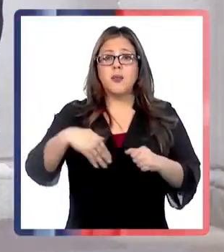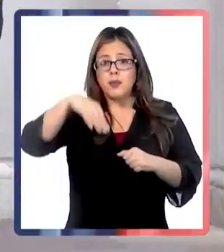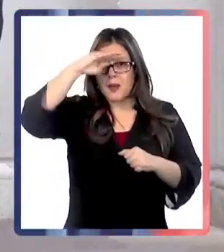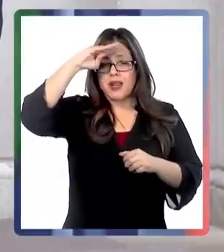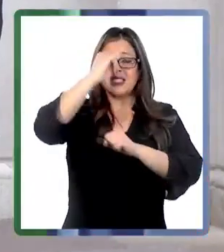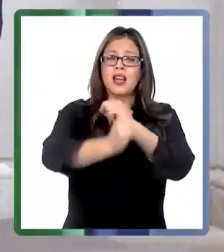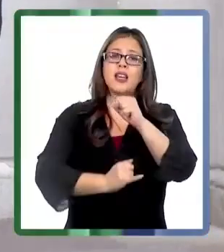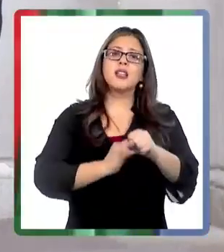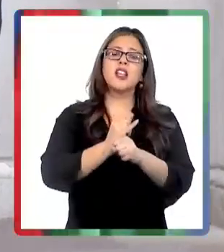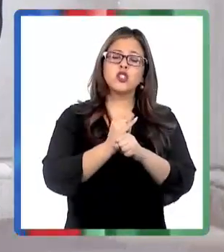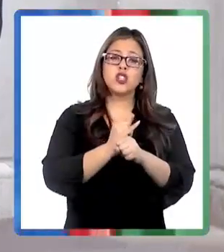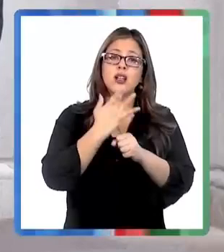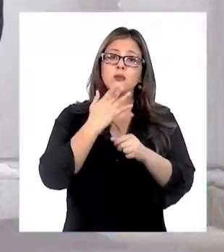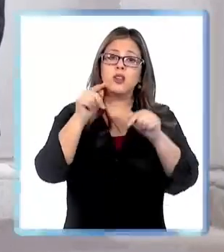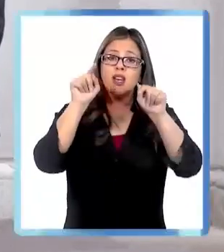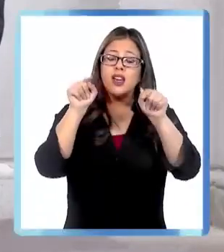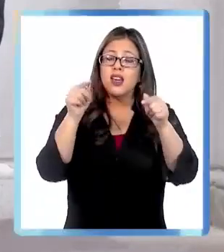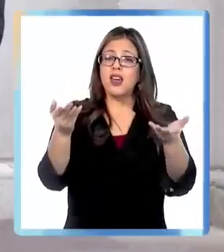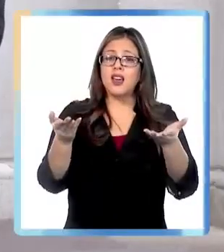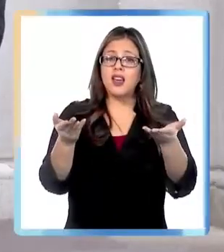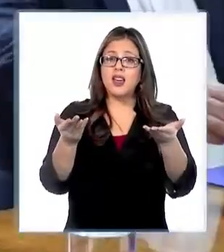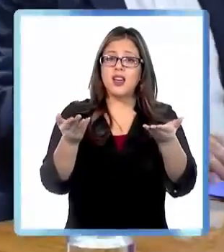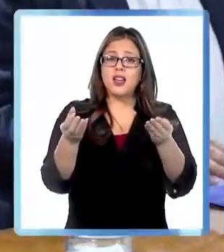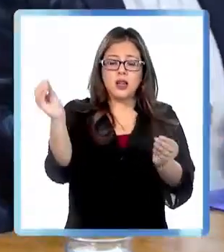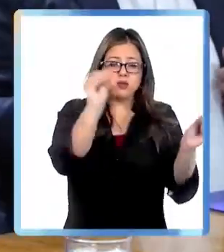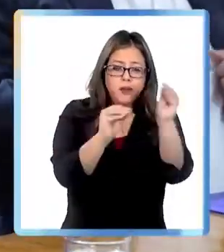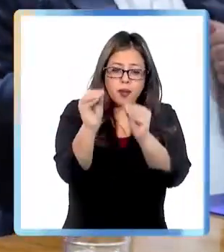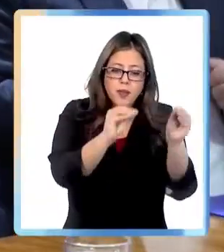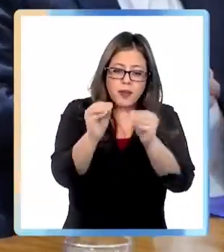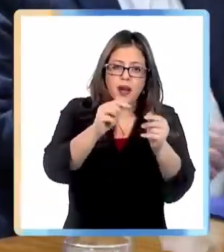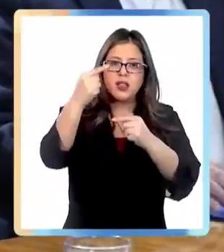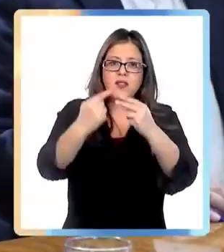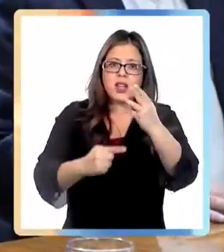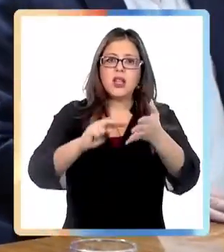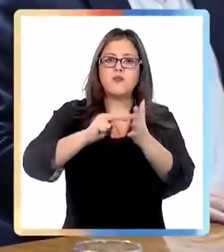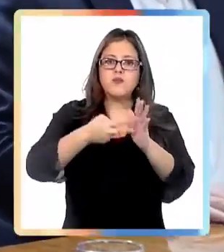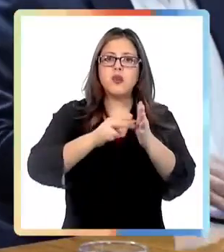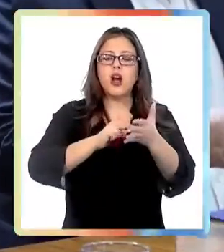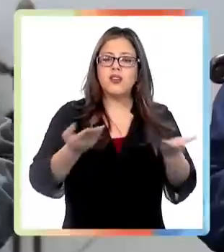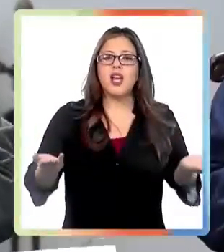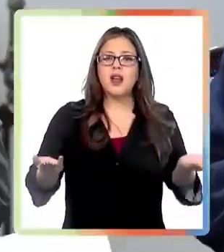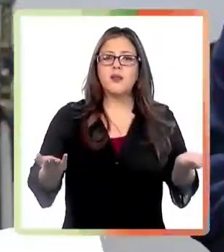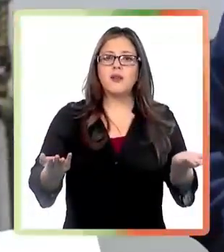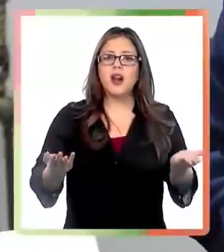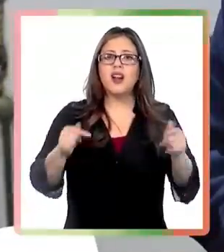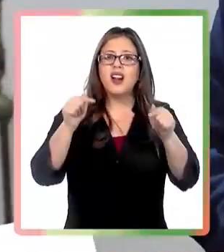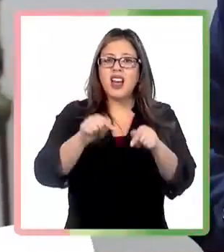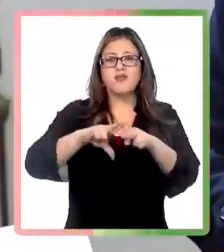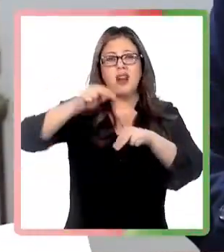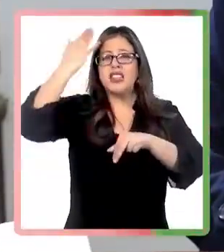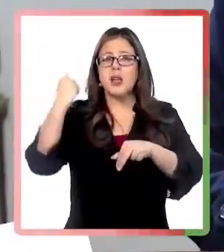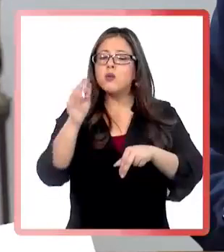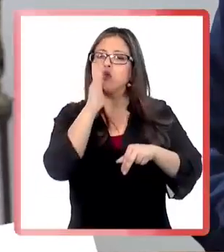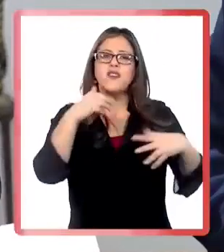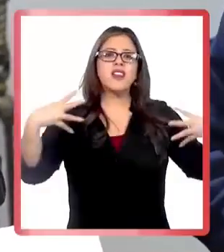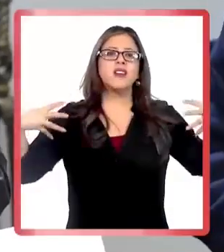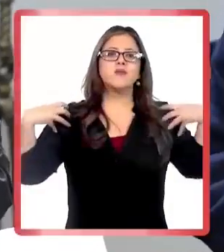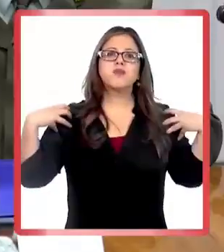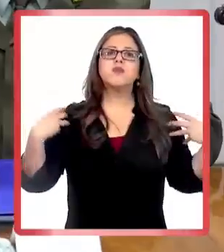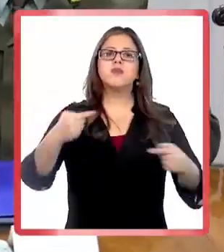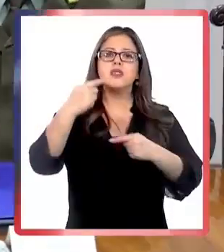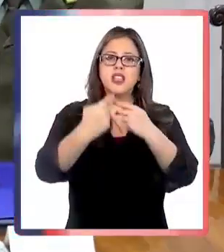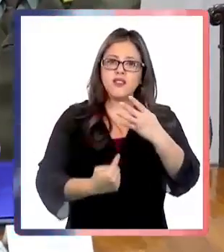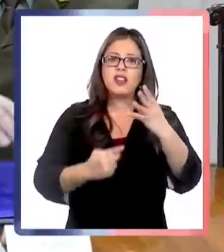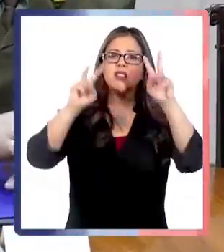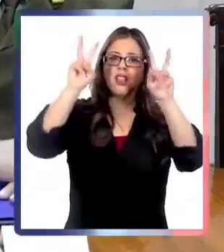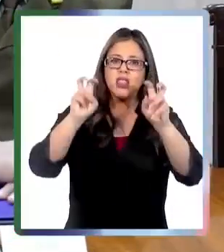formulación tenía una serie de carencias, era particularmente anticuado y no se hacía cargo de los distintos fenómenos, digamos, que hay detrás